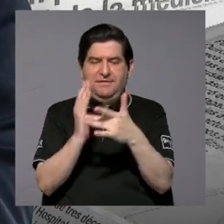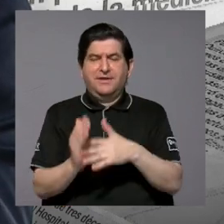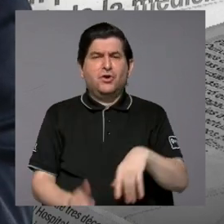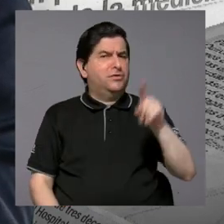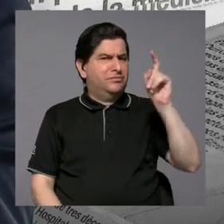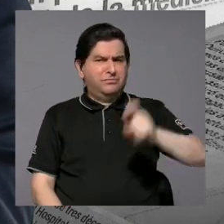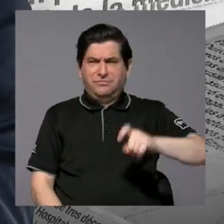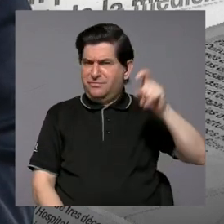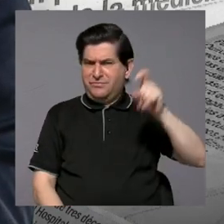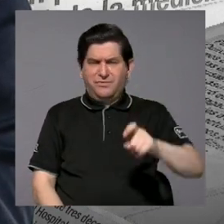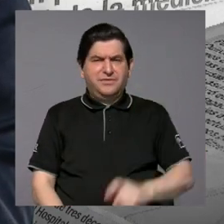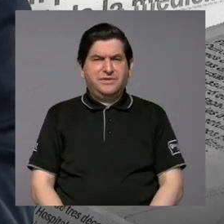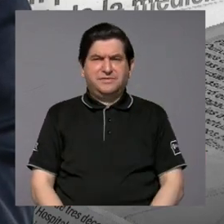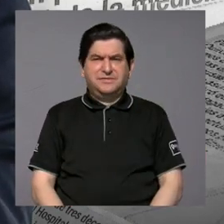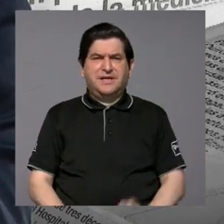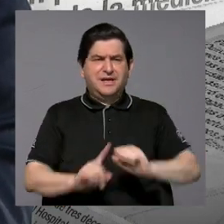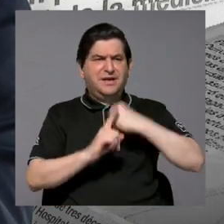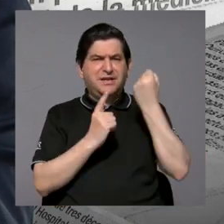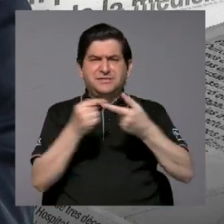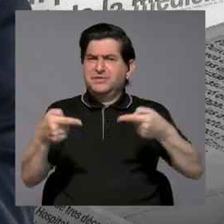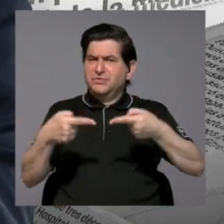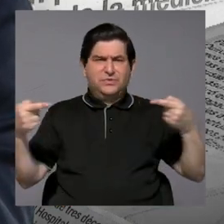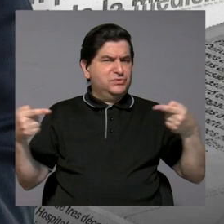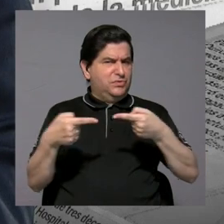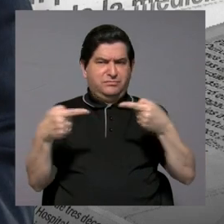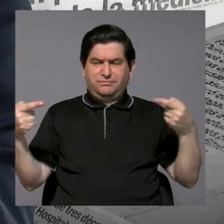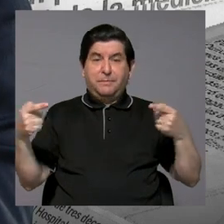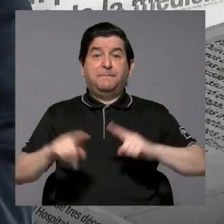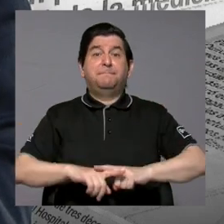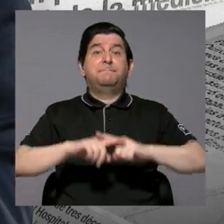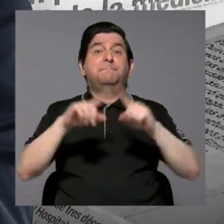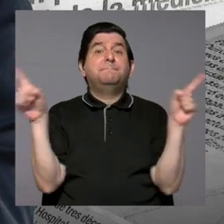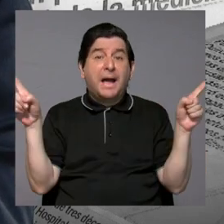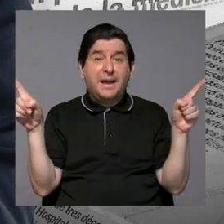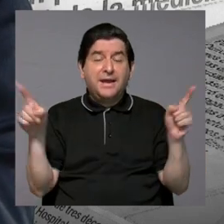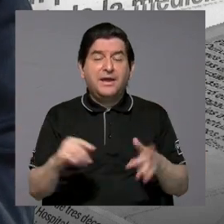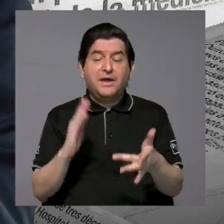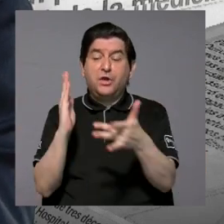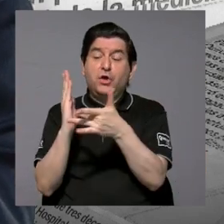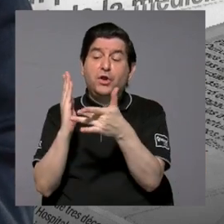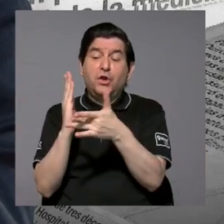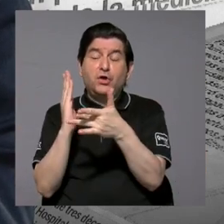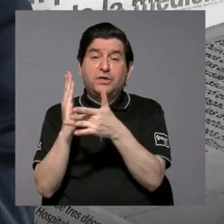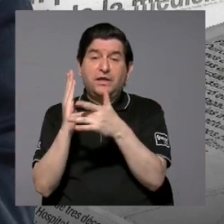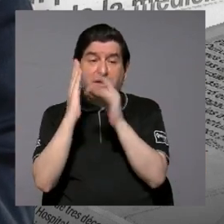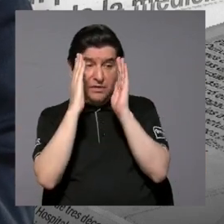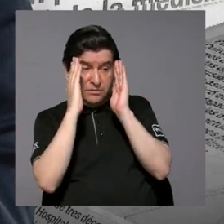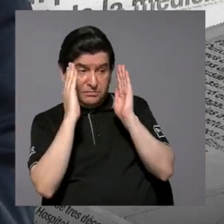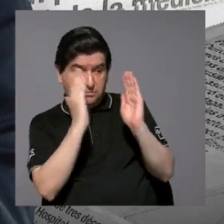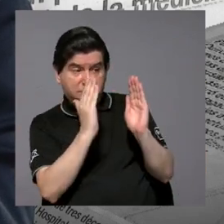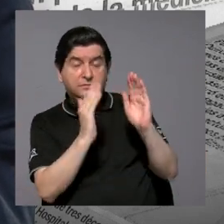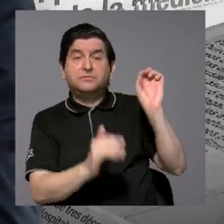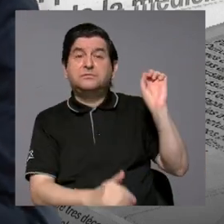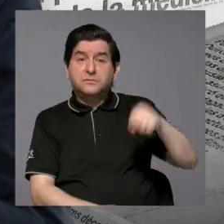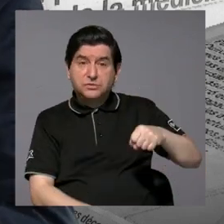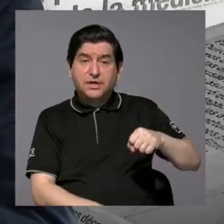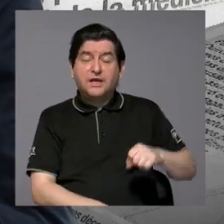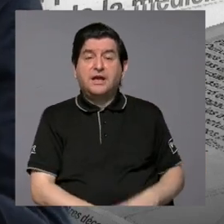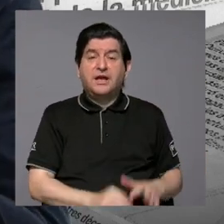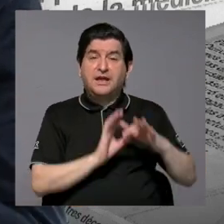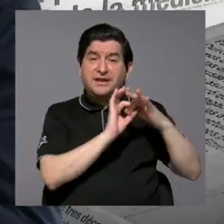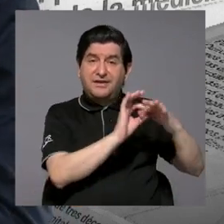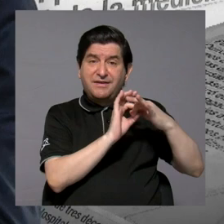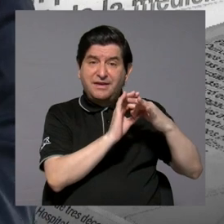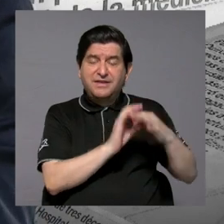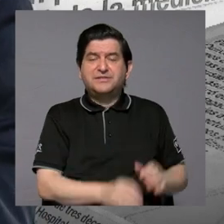necesariamente tienen que estar en contraposición, pero que sí, lo técnico debe estar atento y en función